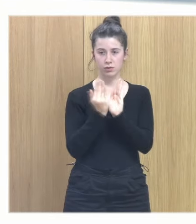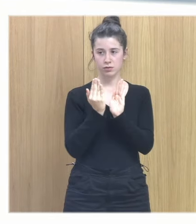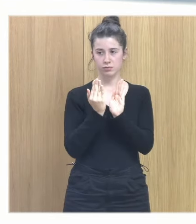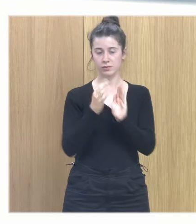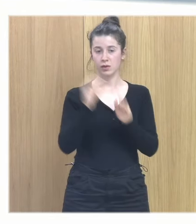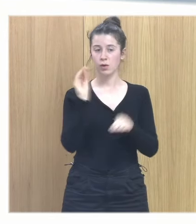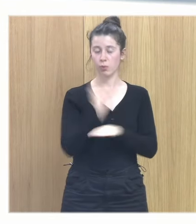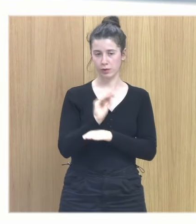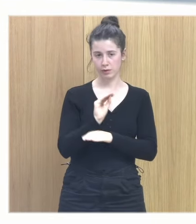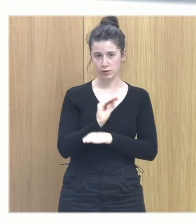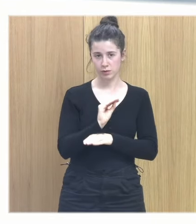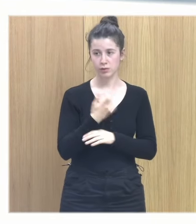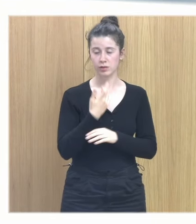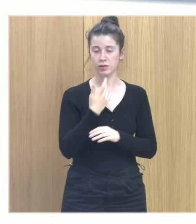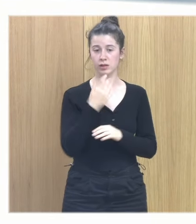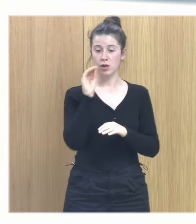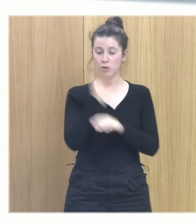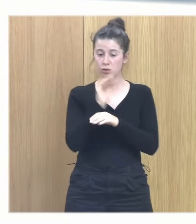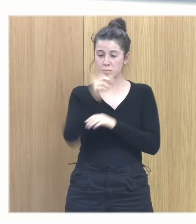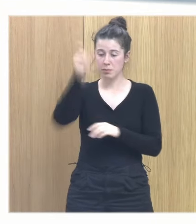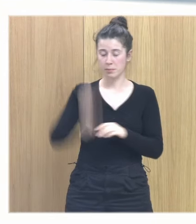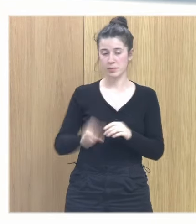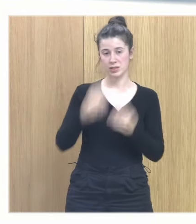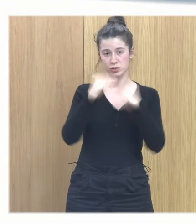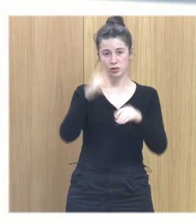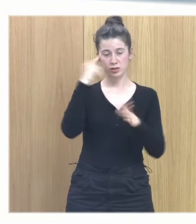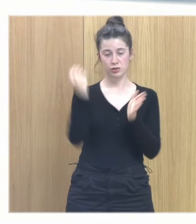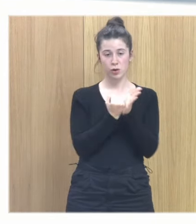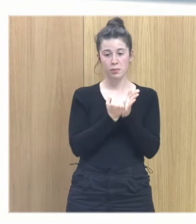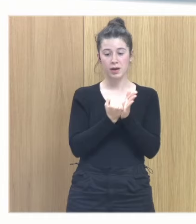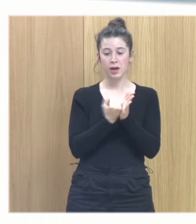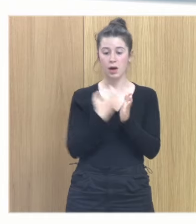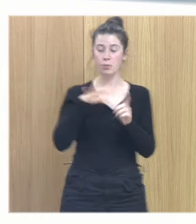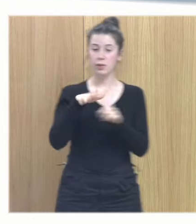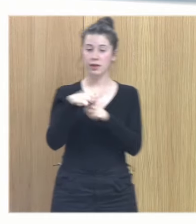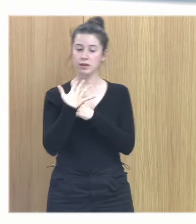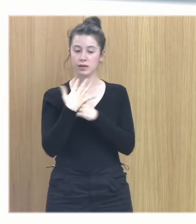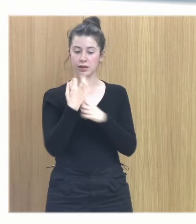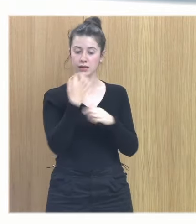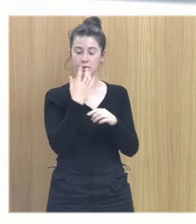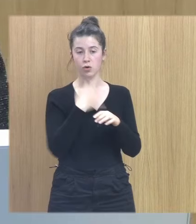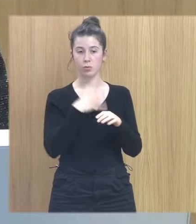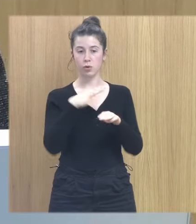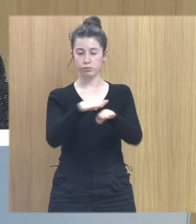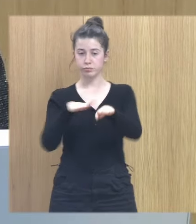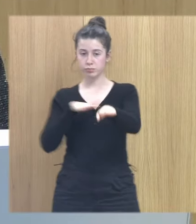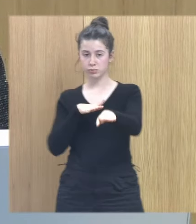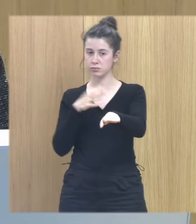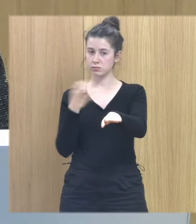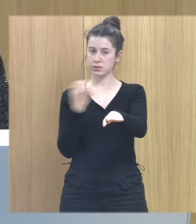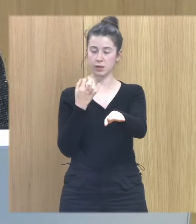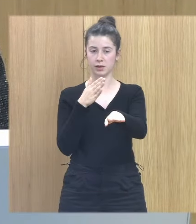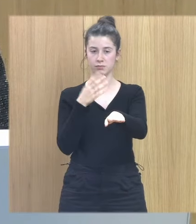la confrontación con personas con historias de trauma en determinados momentos supone dejar de estar un paso por detrás y colocarse tres pasos